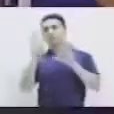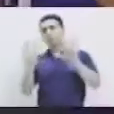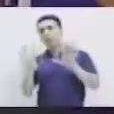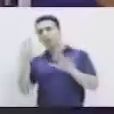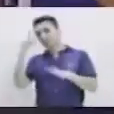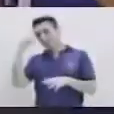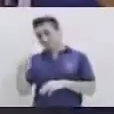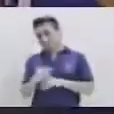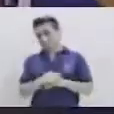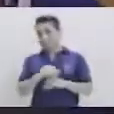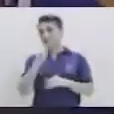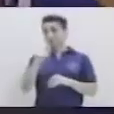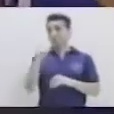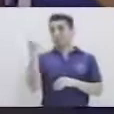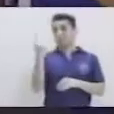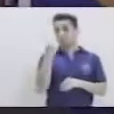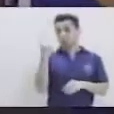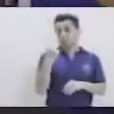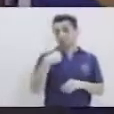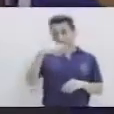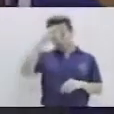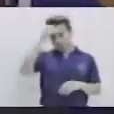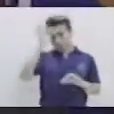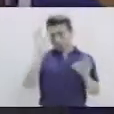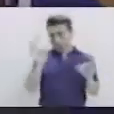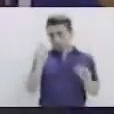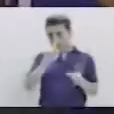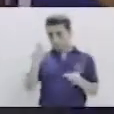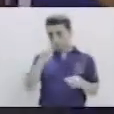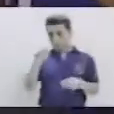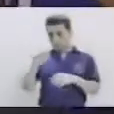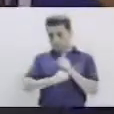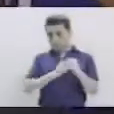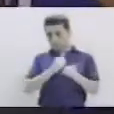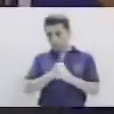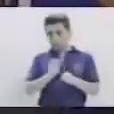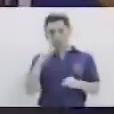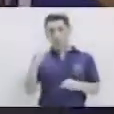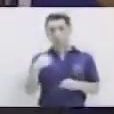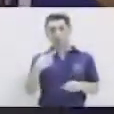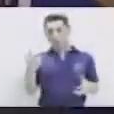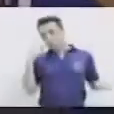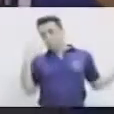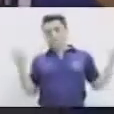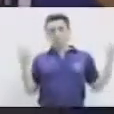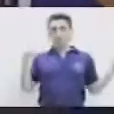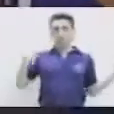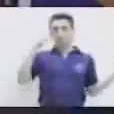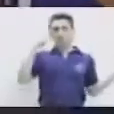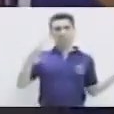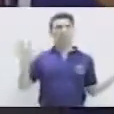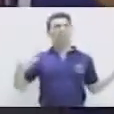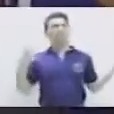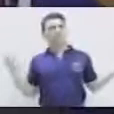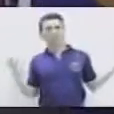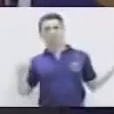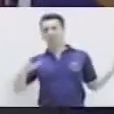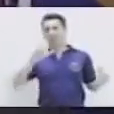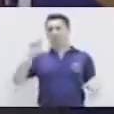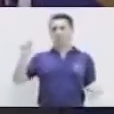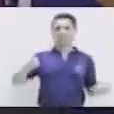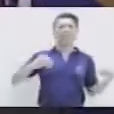Y es muy importante aprendernos los meses del año porque nosotros nos vamos a estar así como que saber qué día es hoy, saber qué mes estamos.